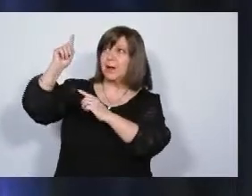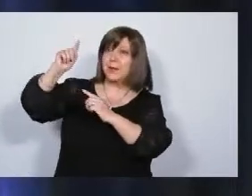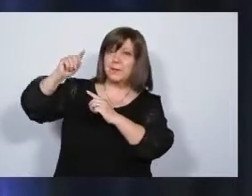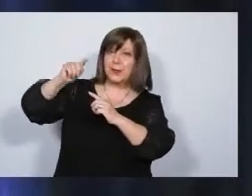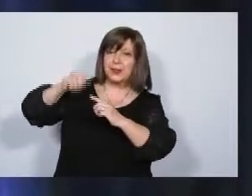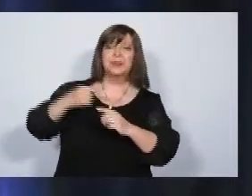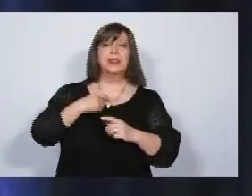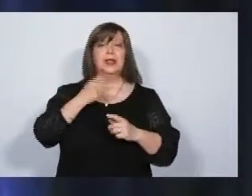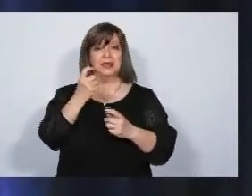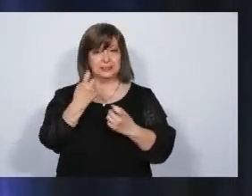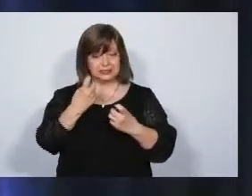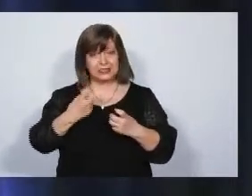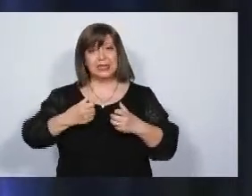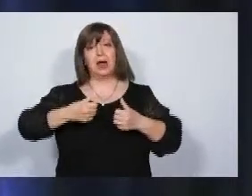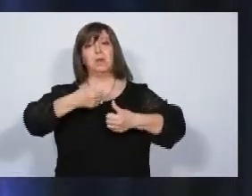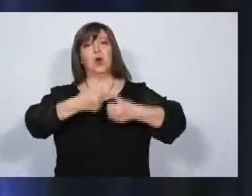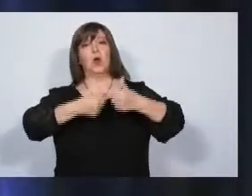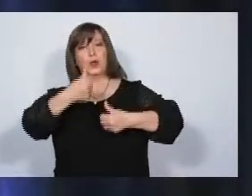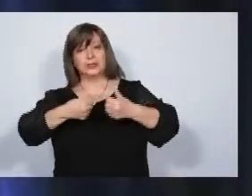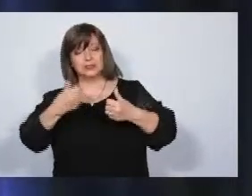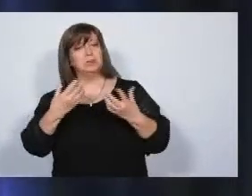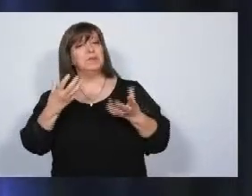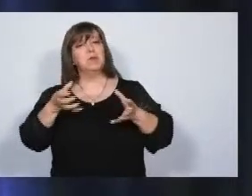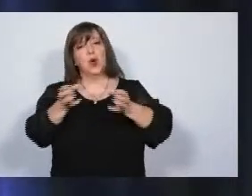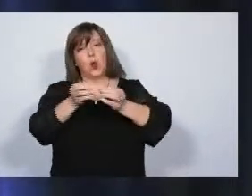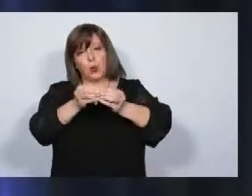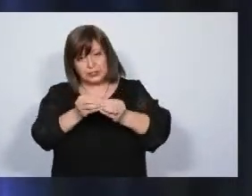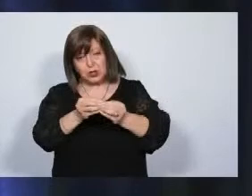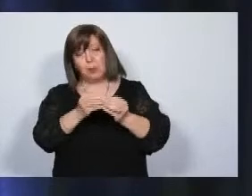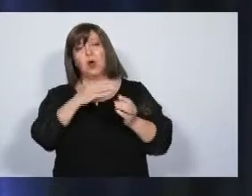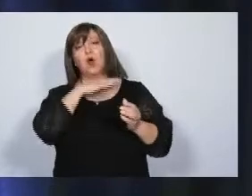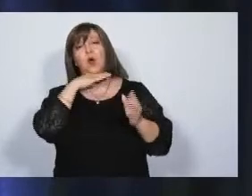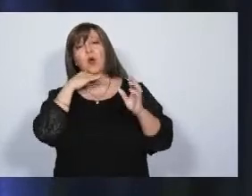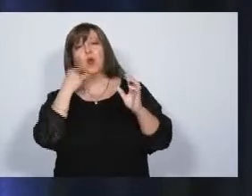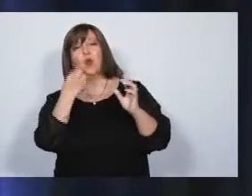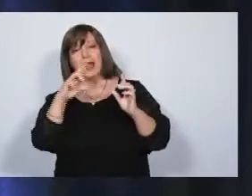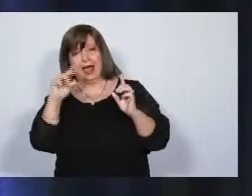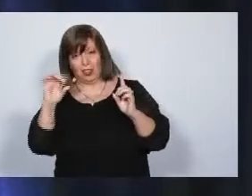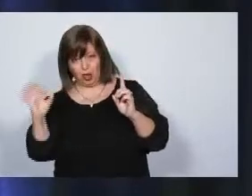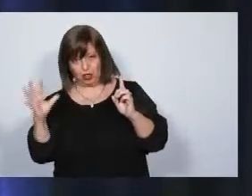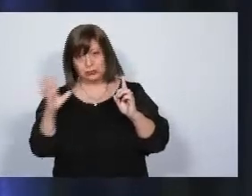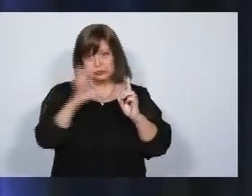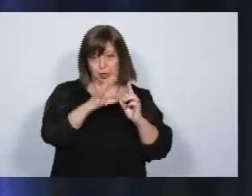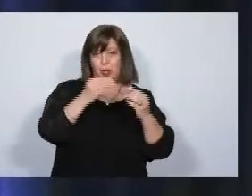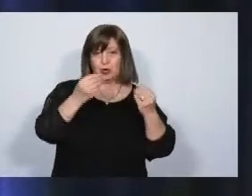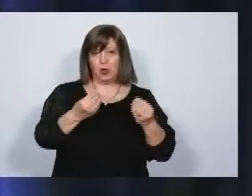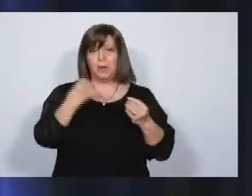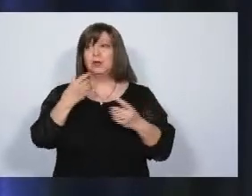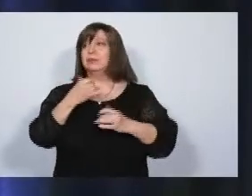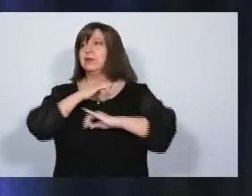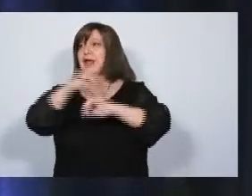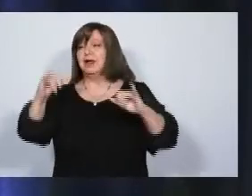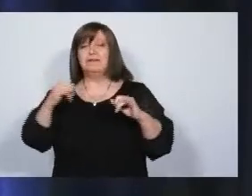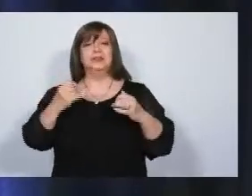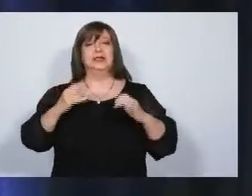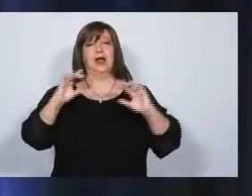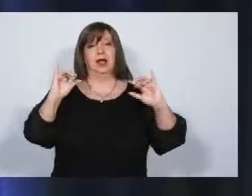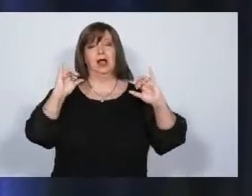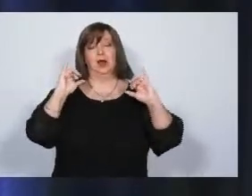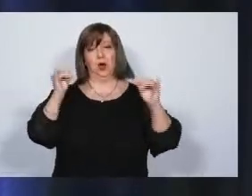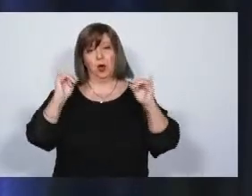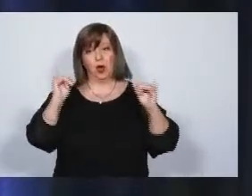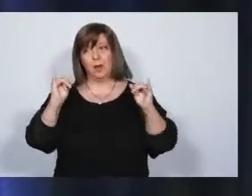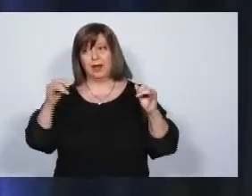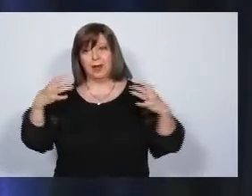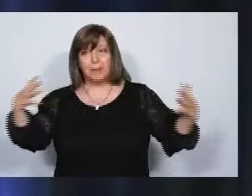directa de jueces y fiscales. Tenemos que rescatar integralmente a la juventud para contenerla y darle un futuro